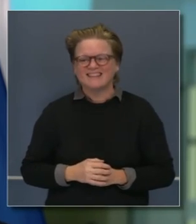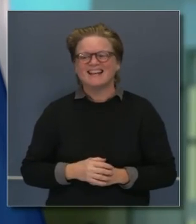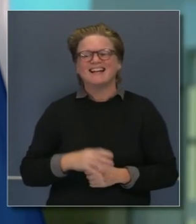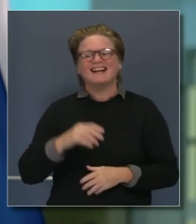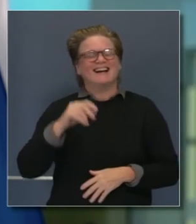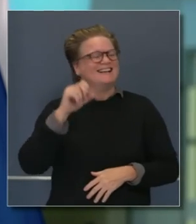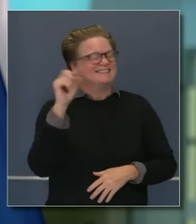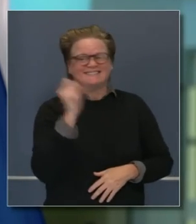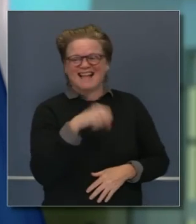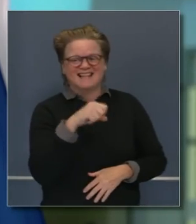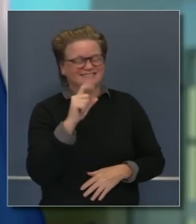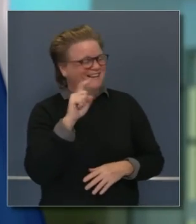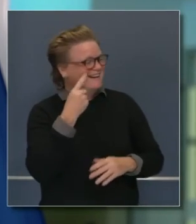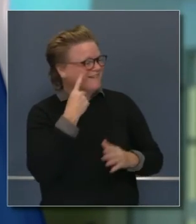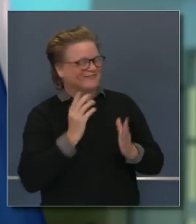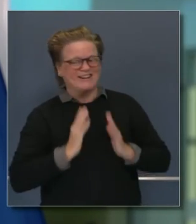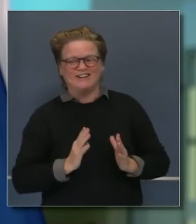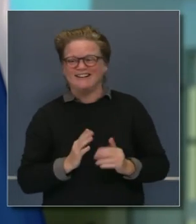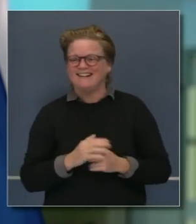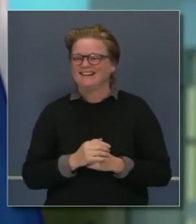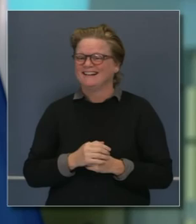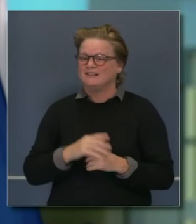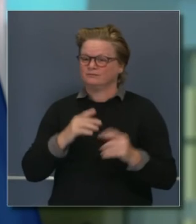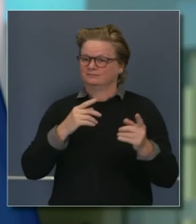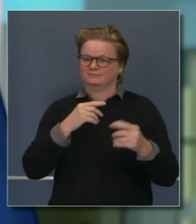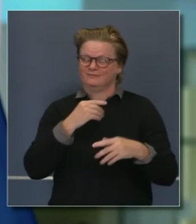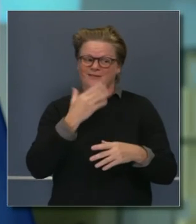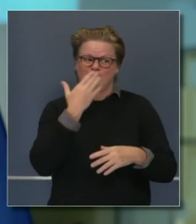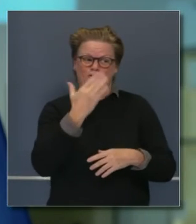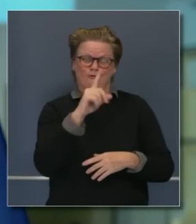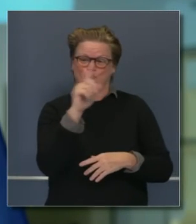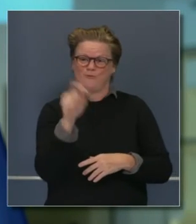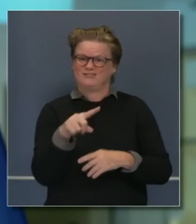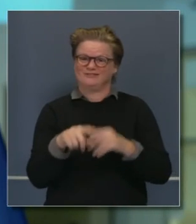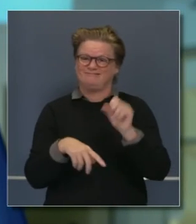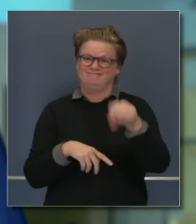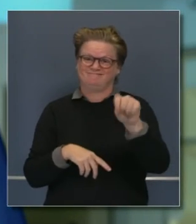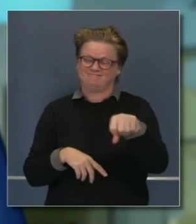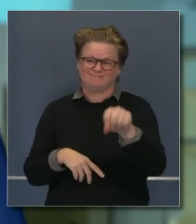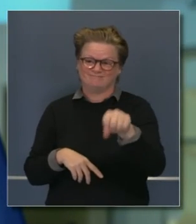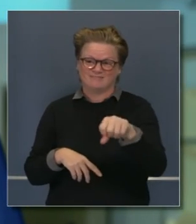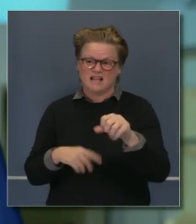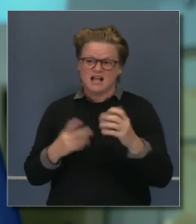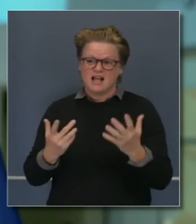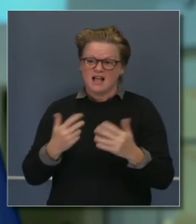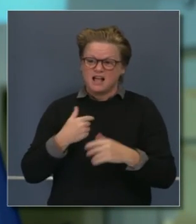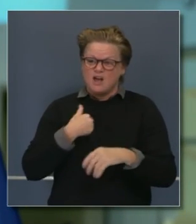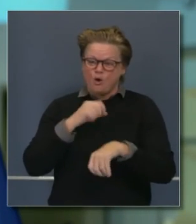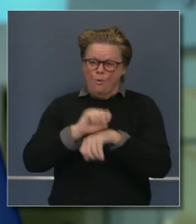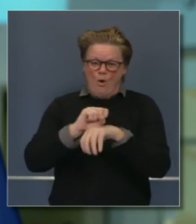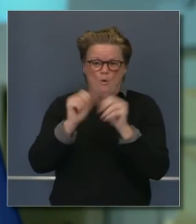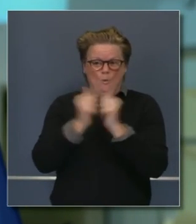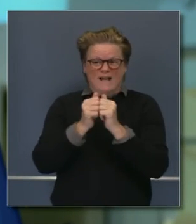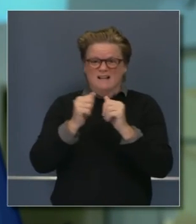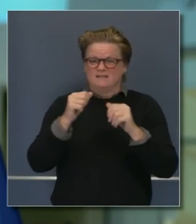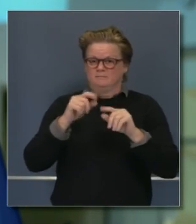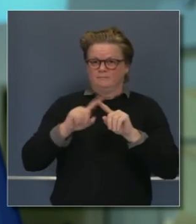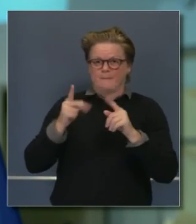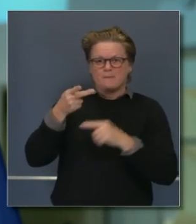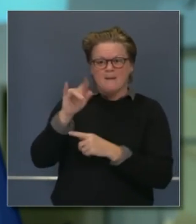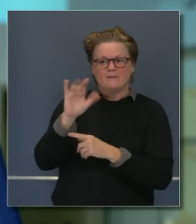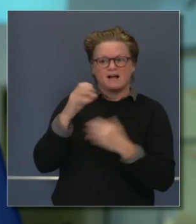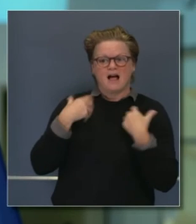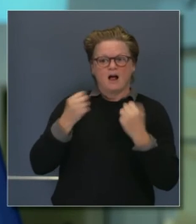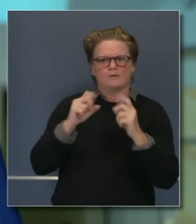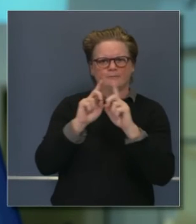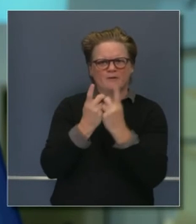Muchísimas gracias, señor gobernador. Y sí, esta es una buena pregunta. Trabajamos arduamente con funcionarios y líderes locales